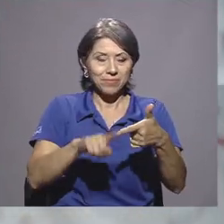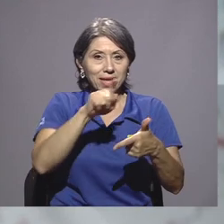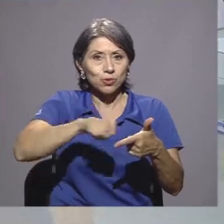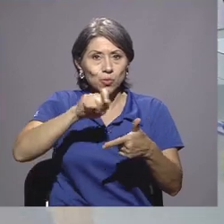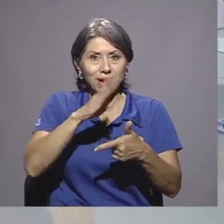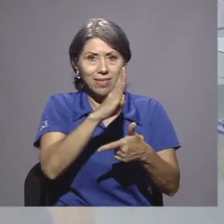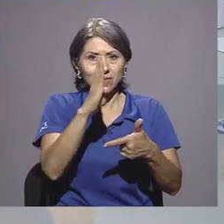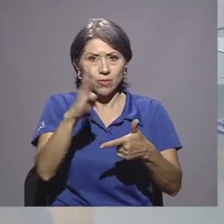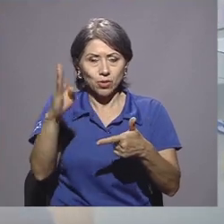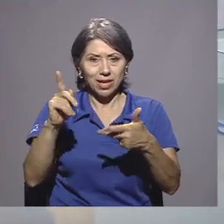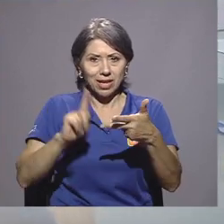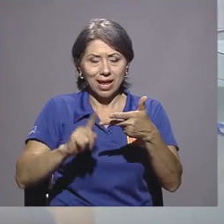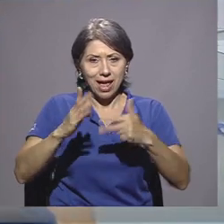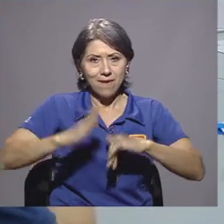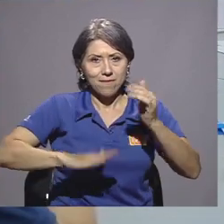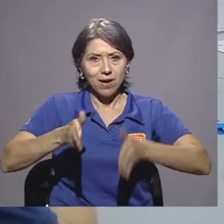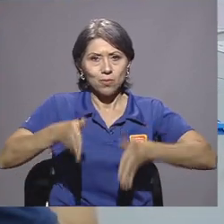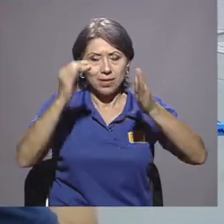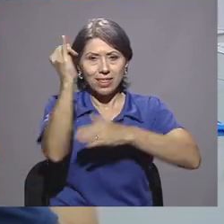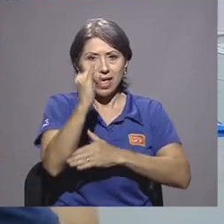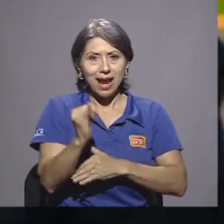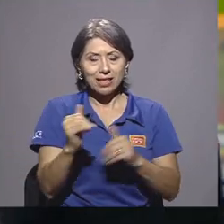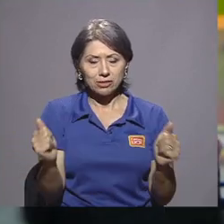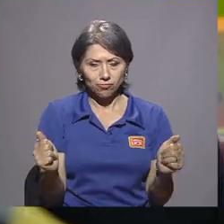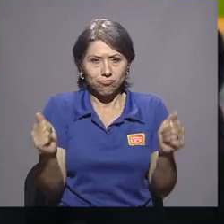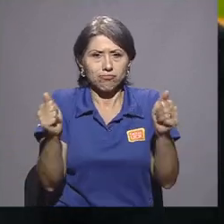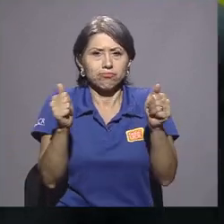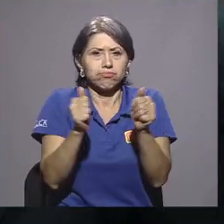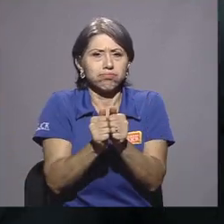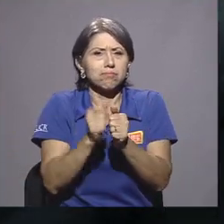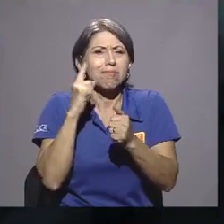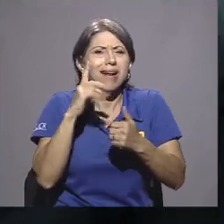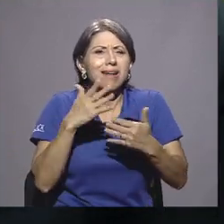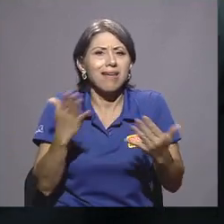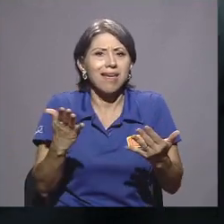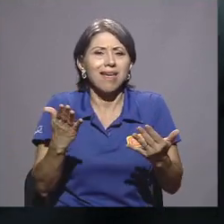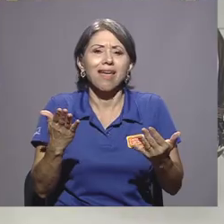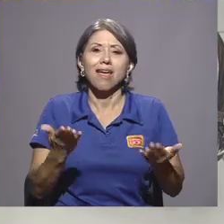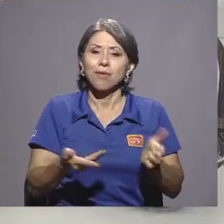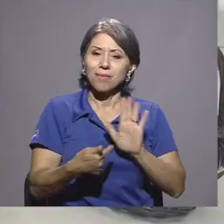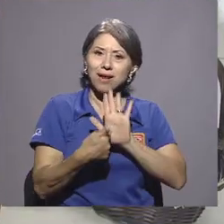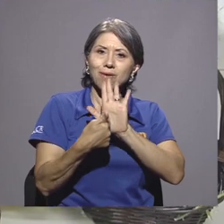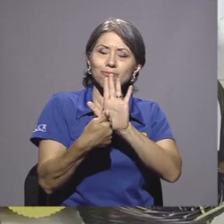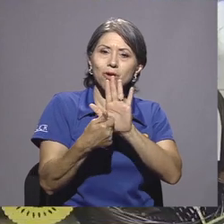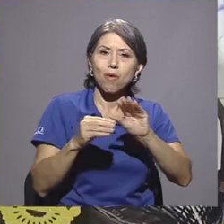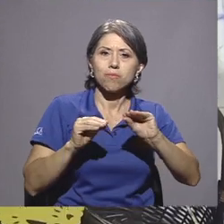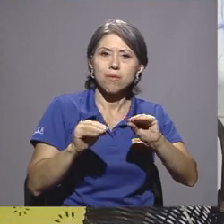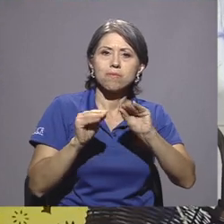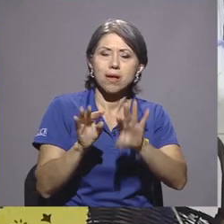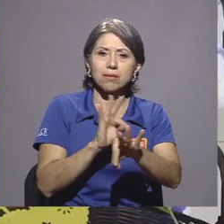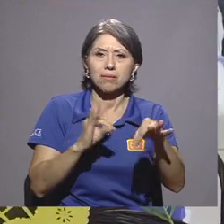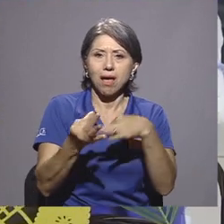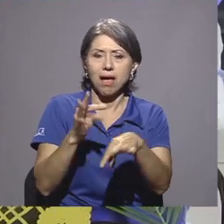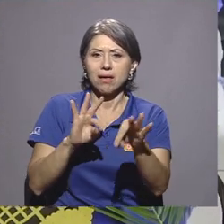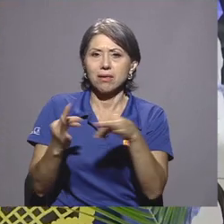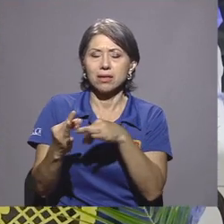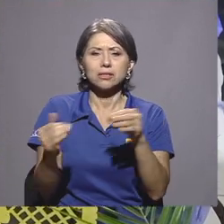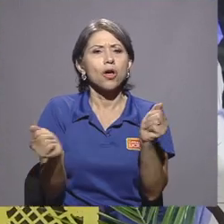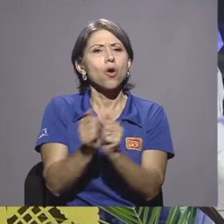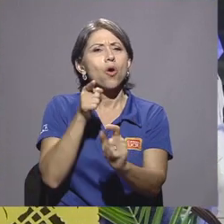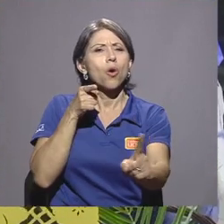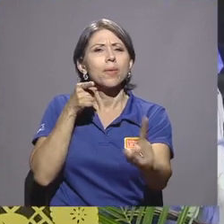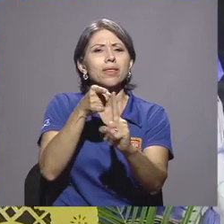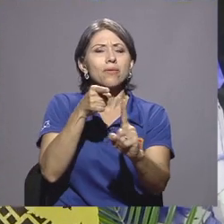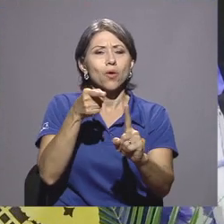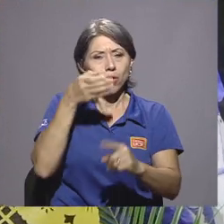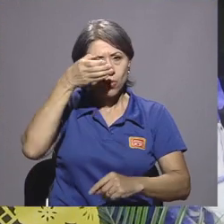Bibliotecología y la Facultad de Artes se unieron para brindar a la comunidad universitaria estos talleres, con el objetivo de